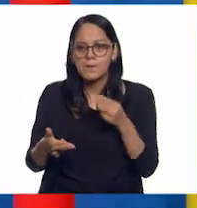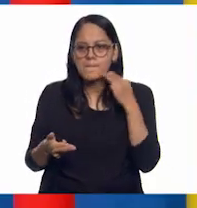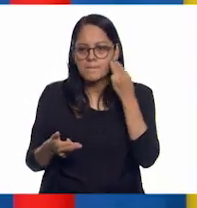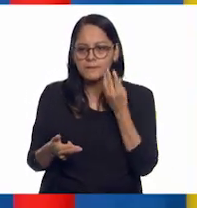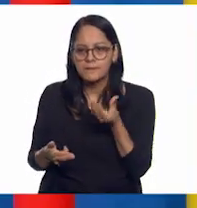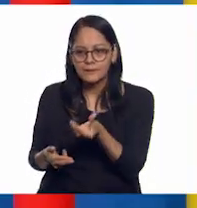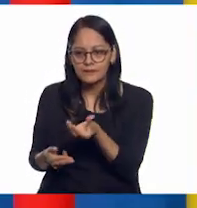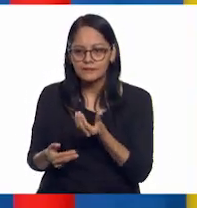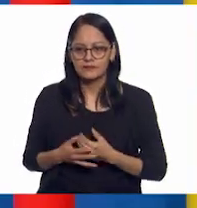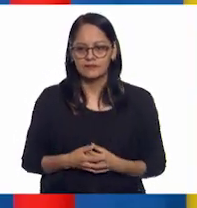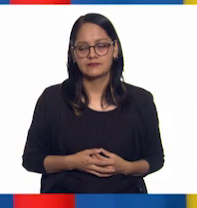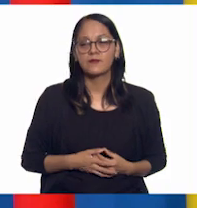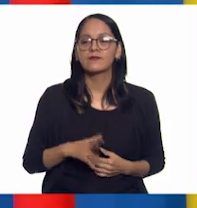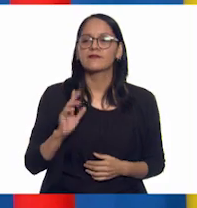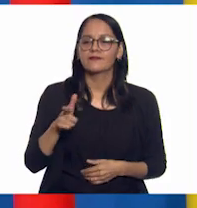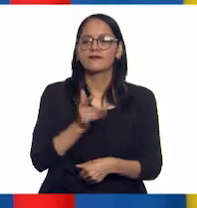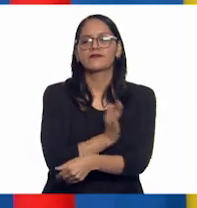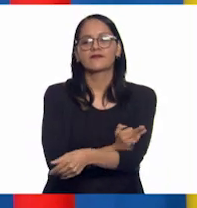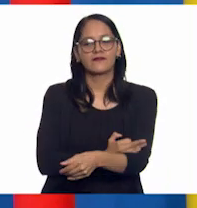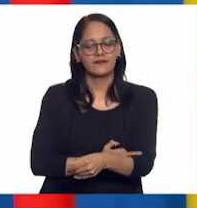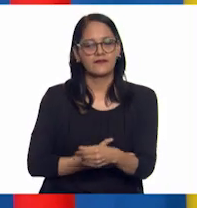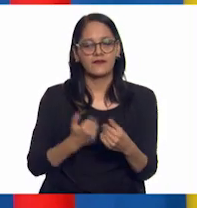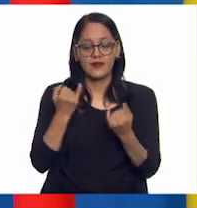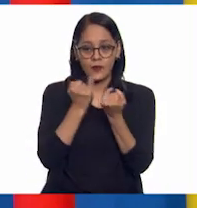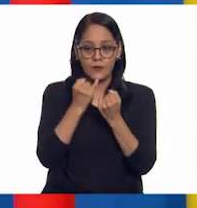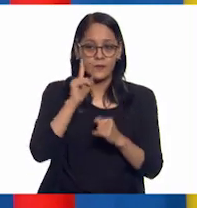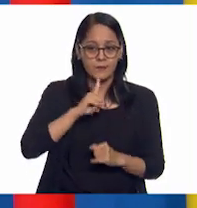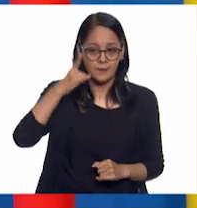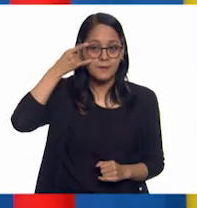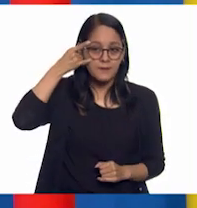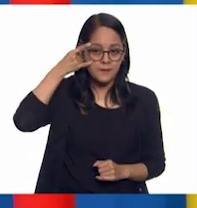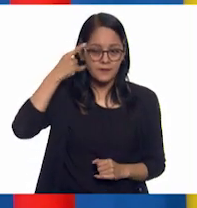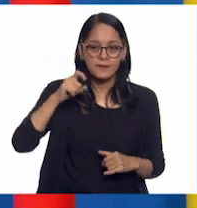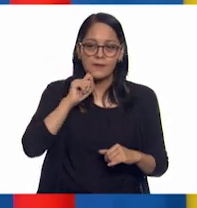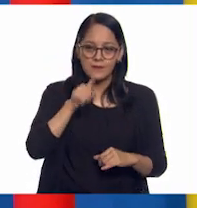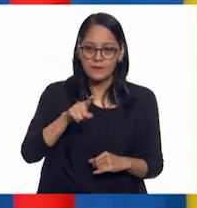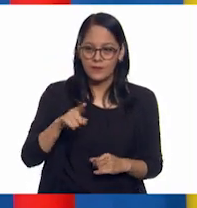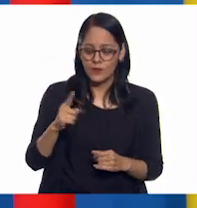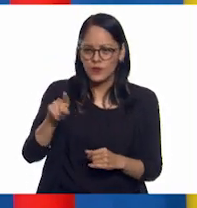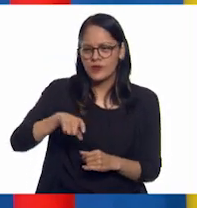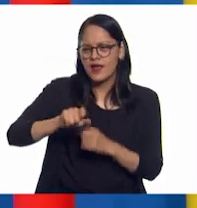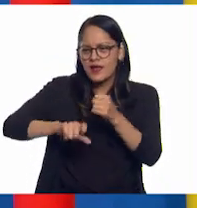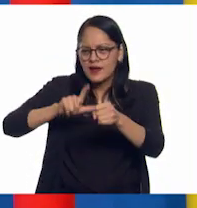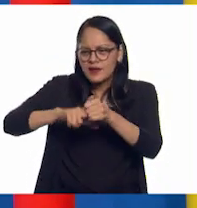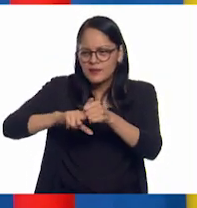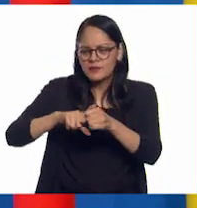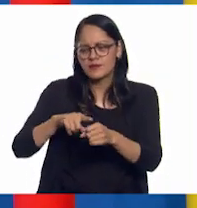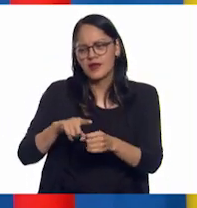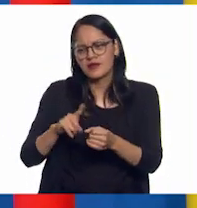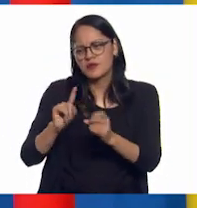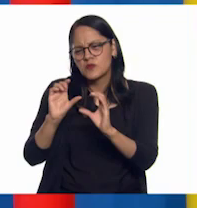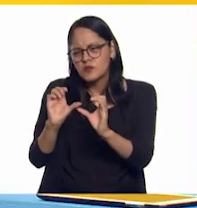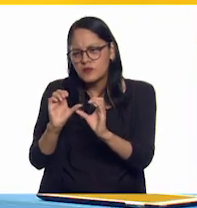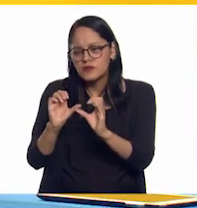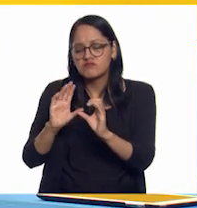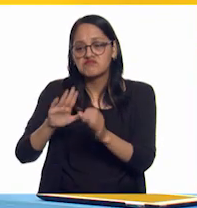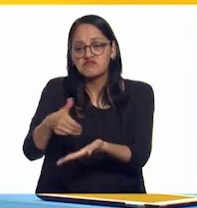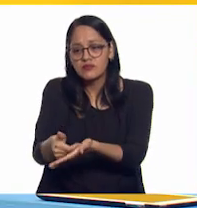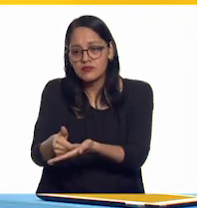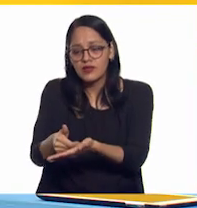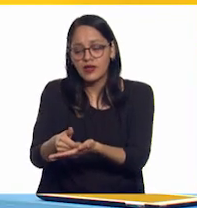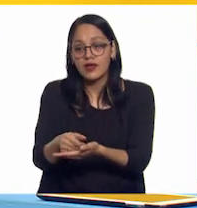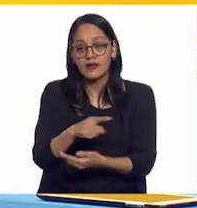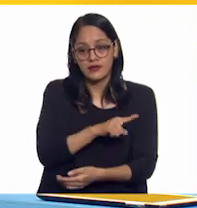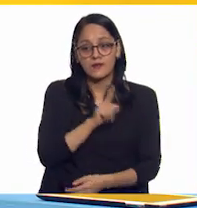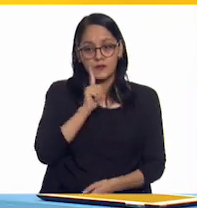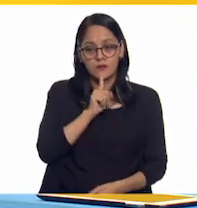entiendo. O la pirata hizo algo que no le pareció correcto, ¿no? Molestar a un animal indefenso y por eso se avergonzó. Si te